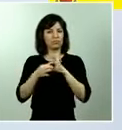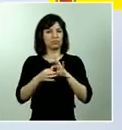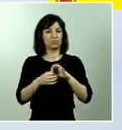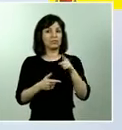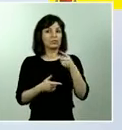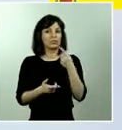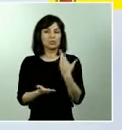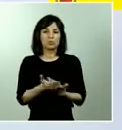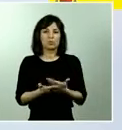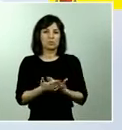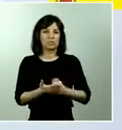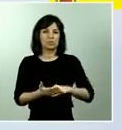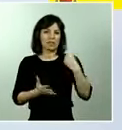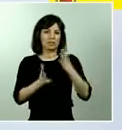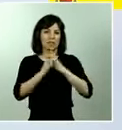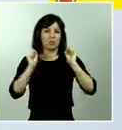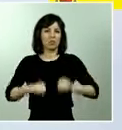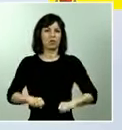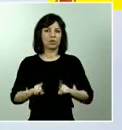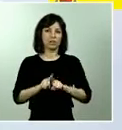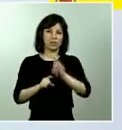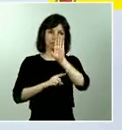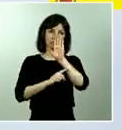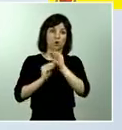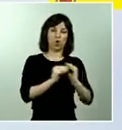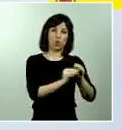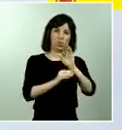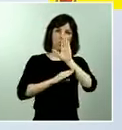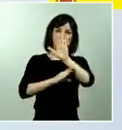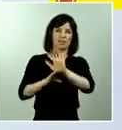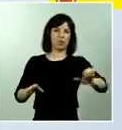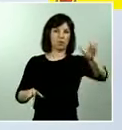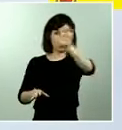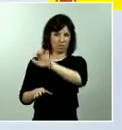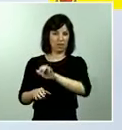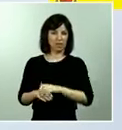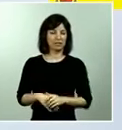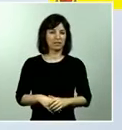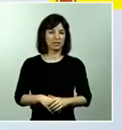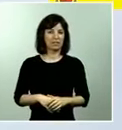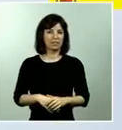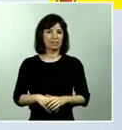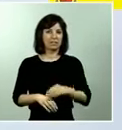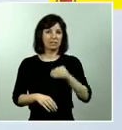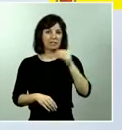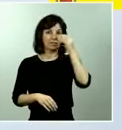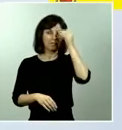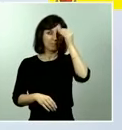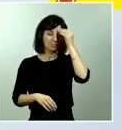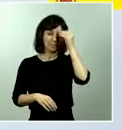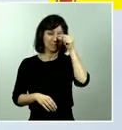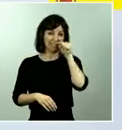posición común frente a Europa creo además que esa es la dinámica que están siguiendo otros países es muy difícil por lo tanto